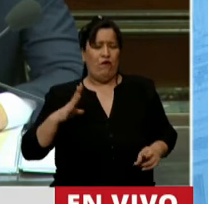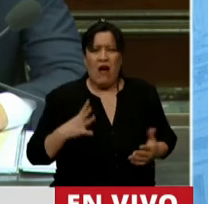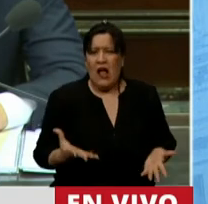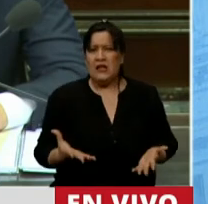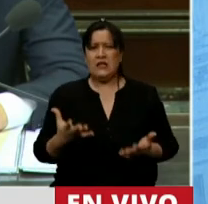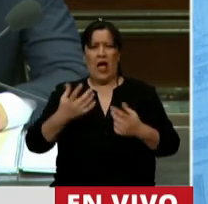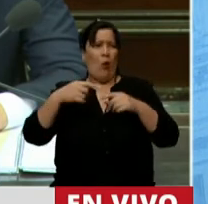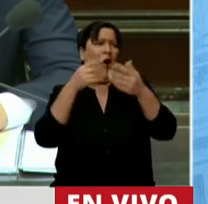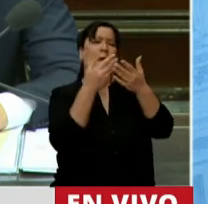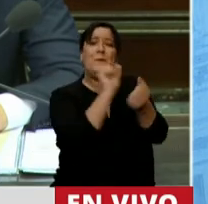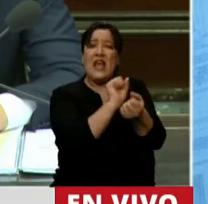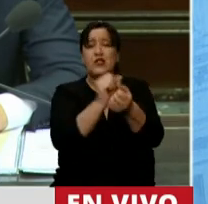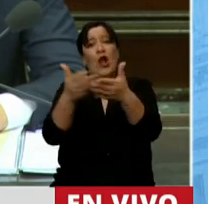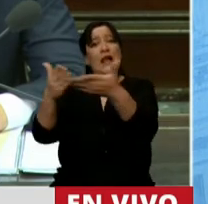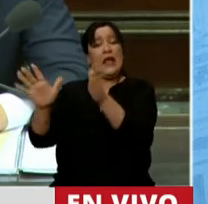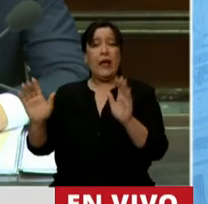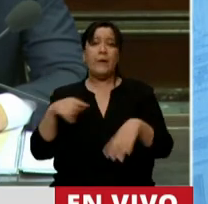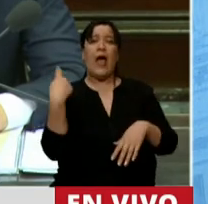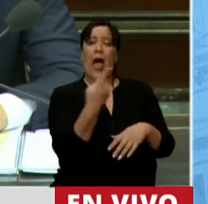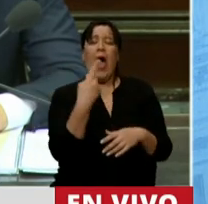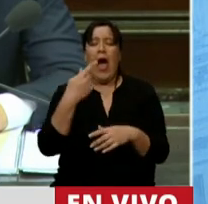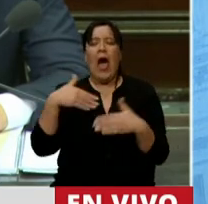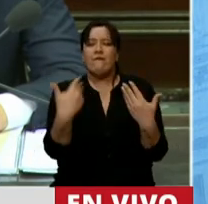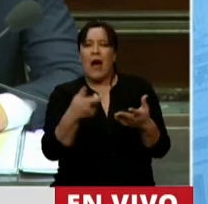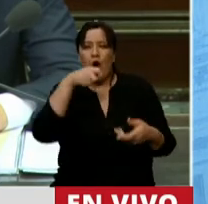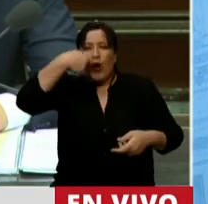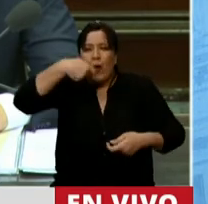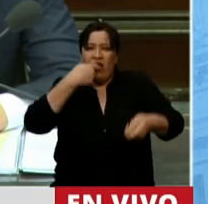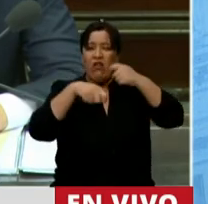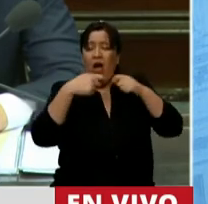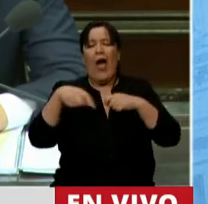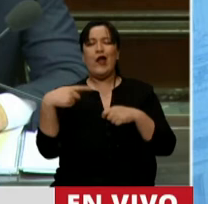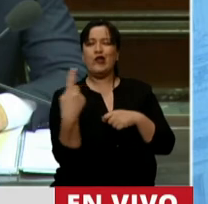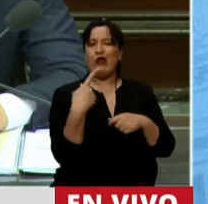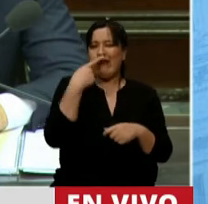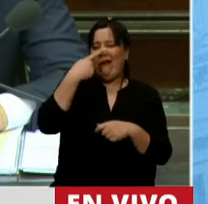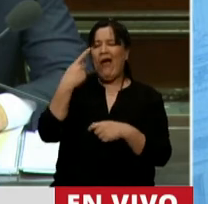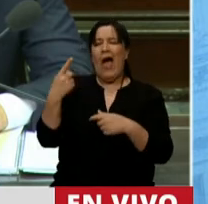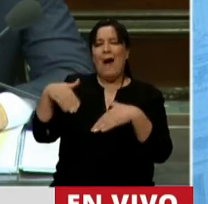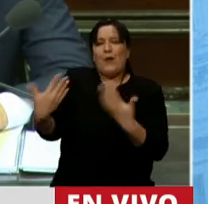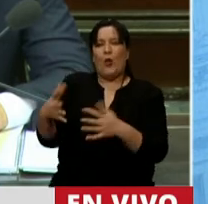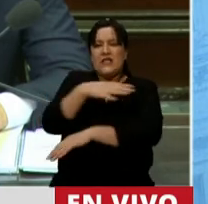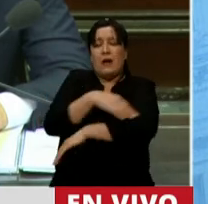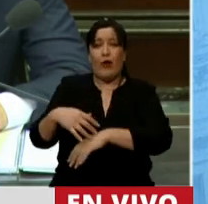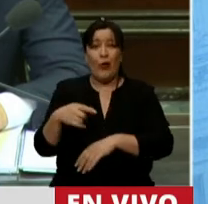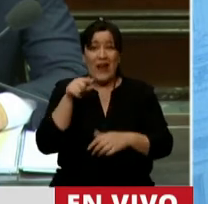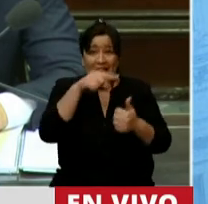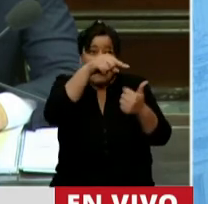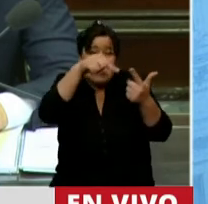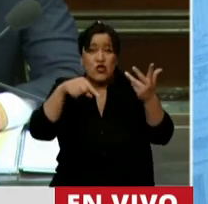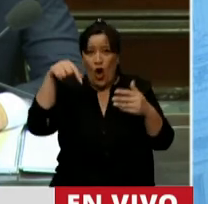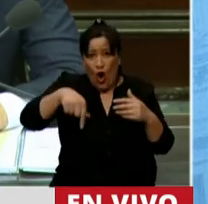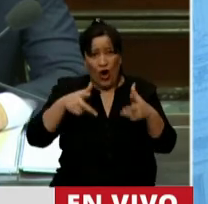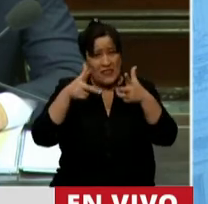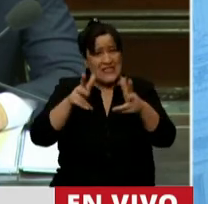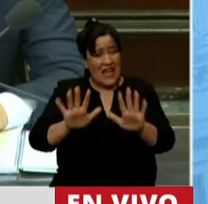liberamos presos, que favorecemos el narcoestado, que usamos a los pobres, que somos estafadores. Estas cosas, Presidente, se dijeron